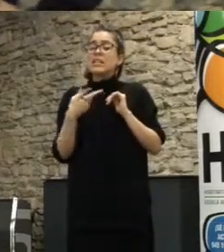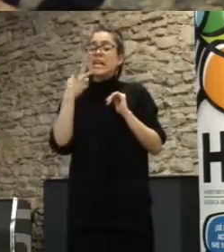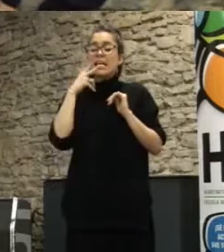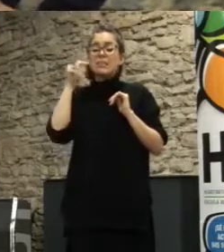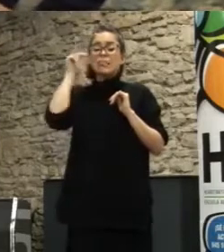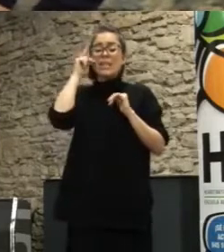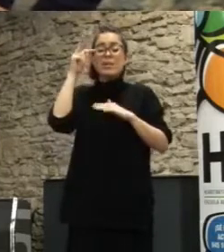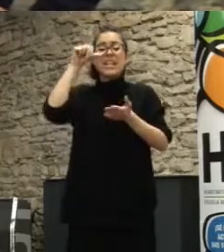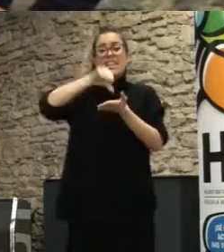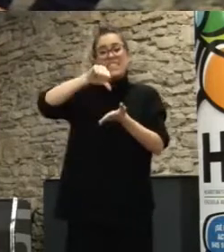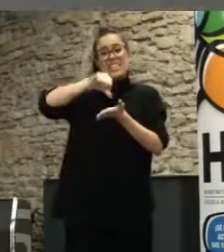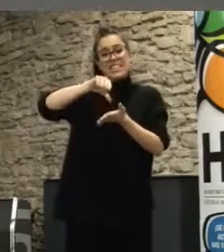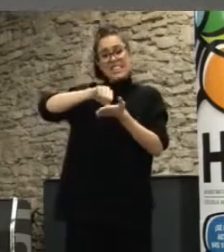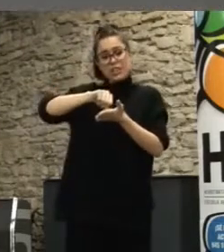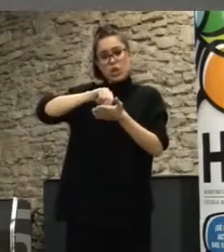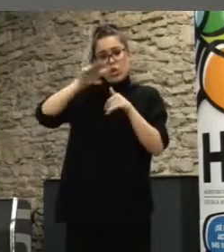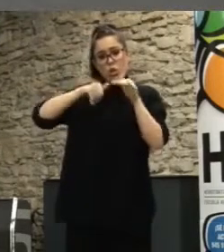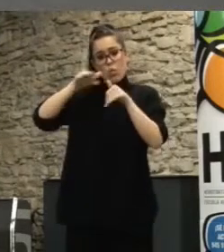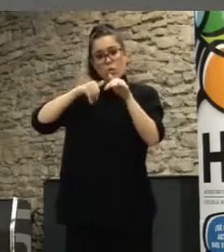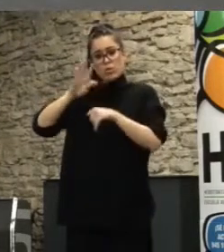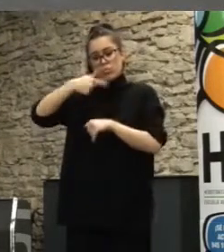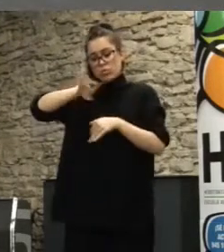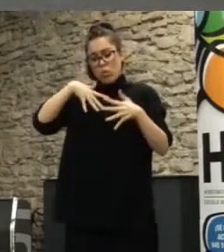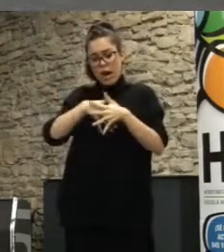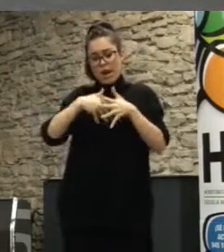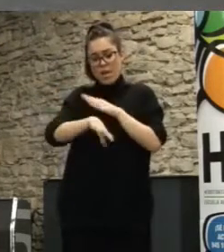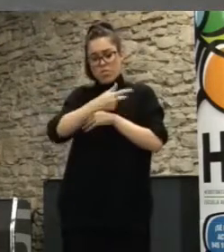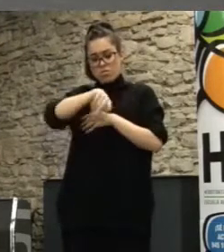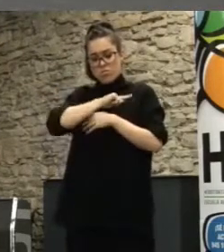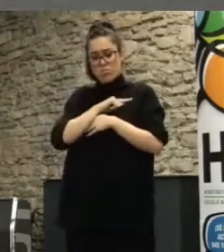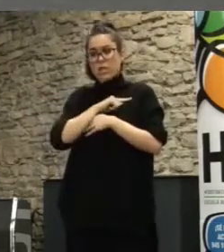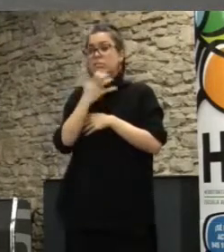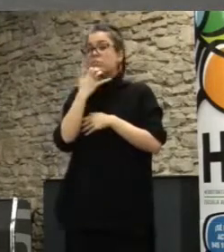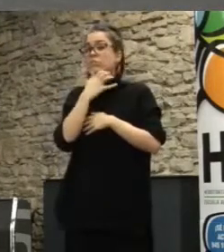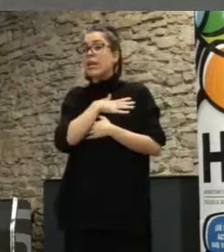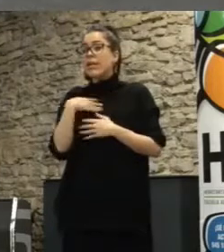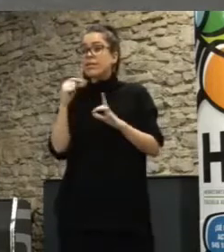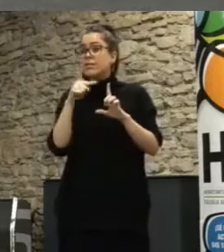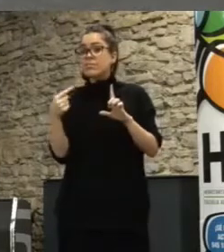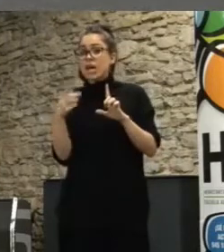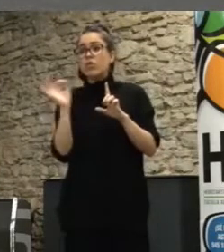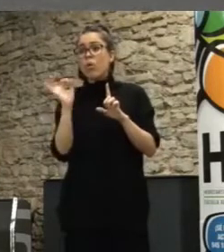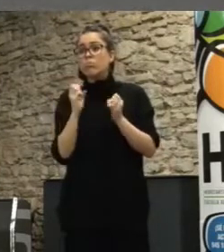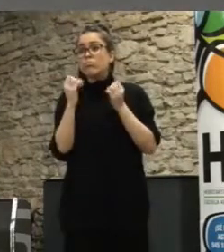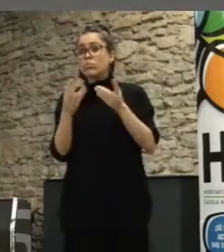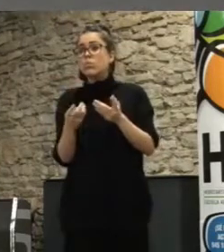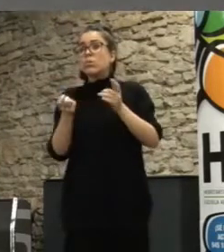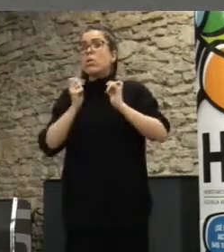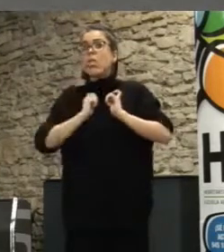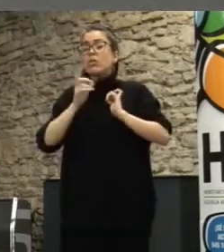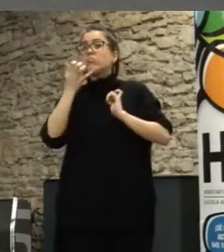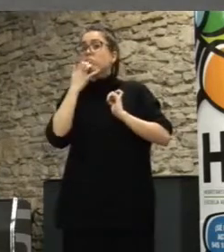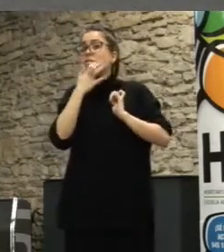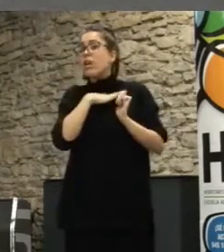oficialmente desde la web y cuentas en redes sociales de Media Lab si quieres dejarme tu contacto luego hablamos será pública será abierta